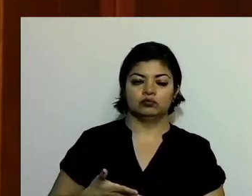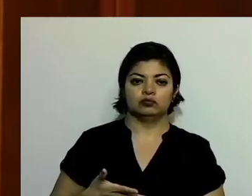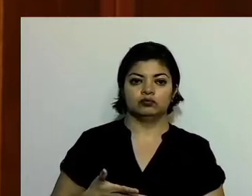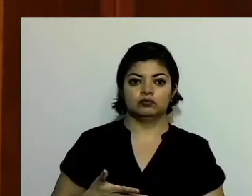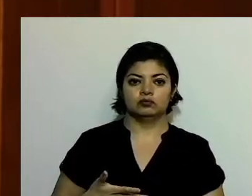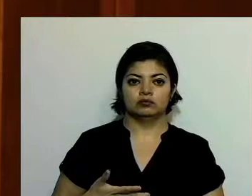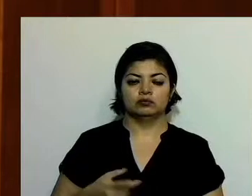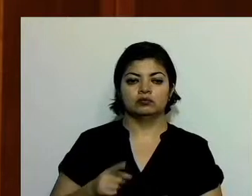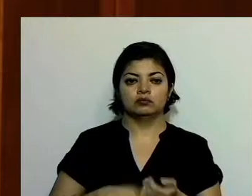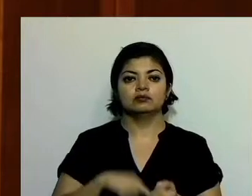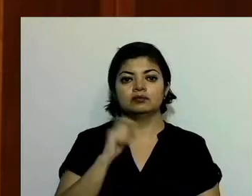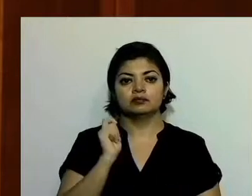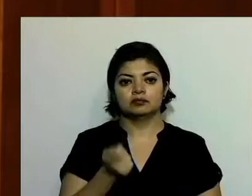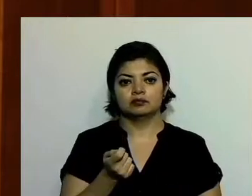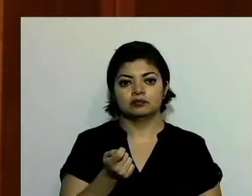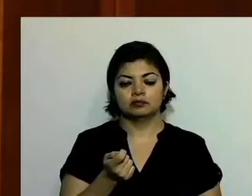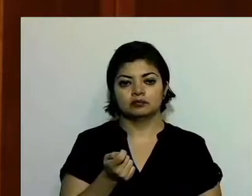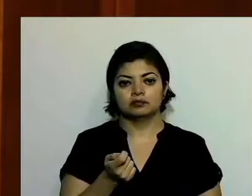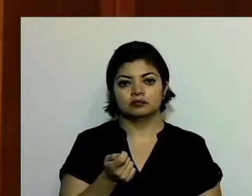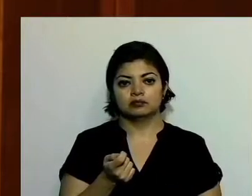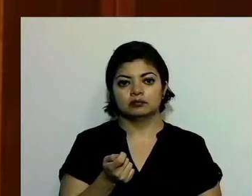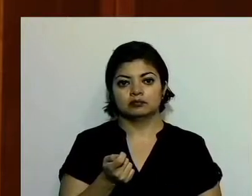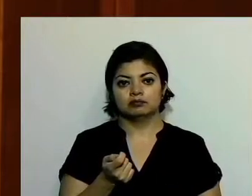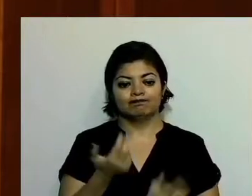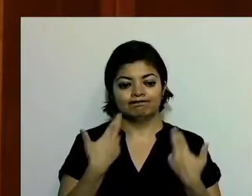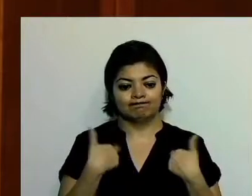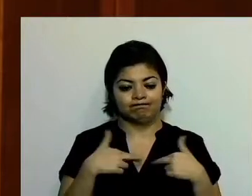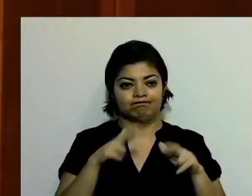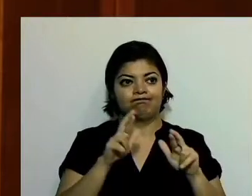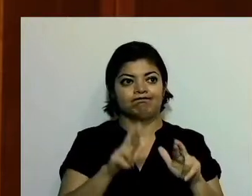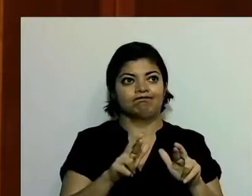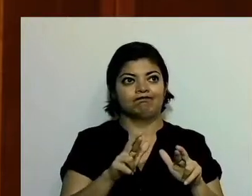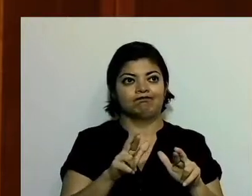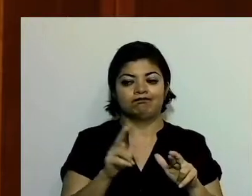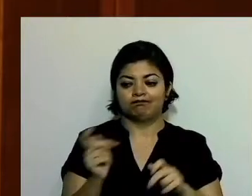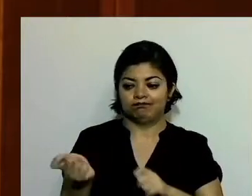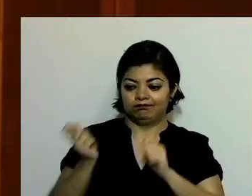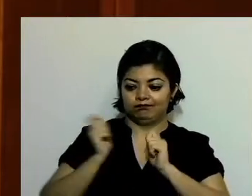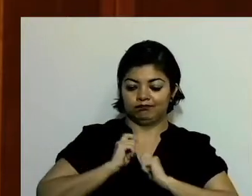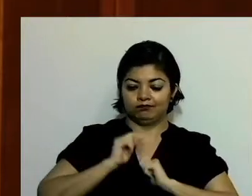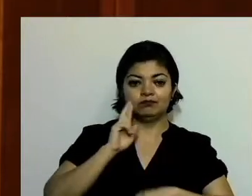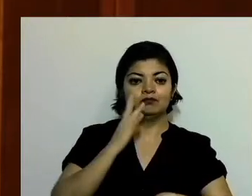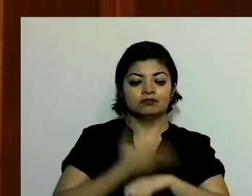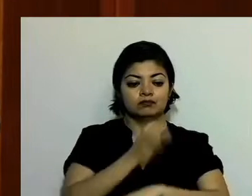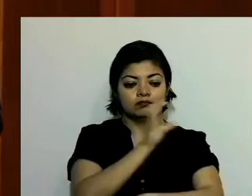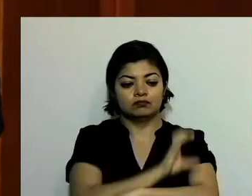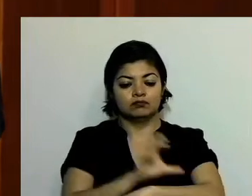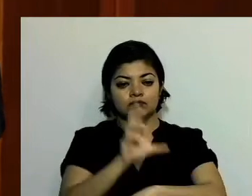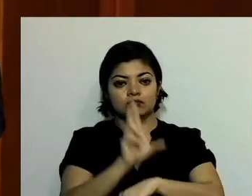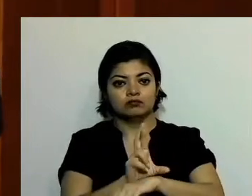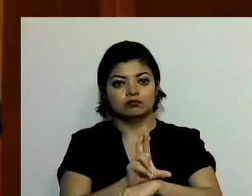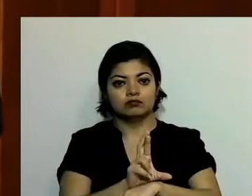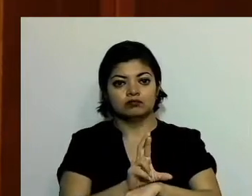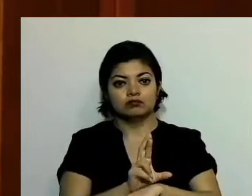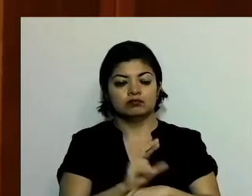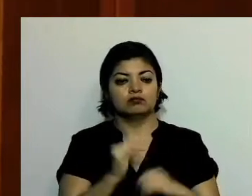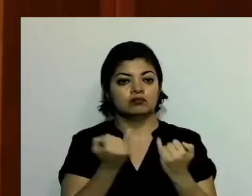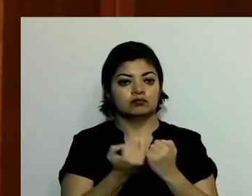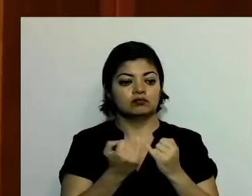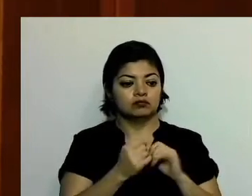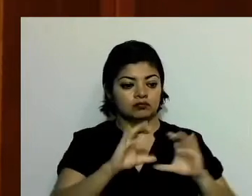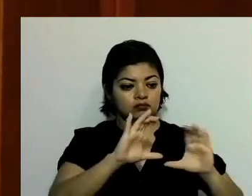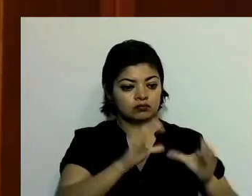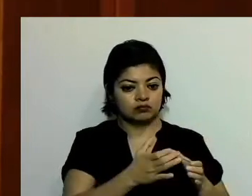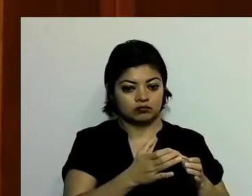representar en esta responsabilidad de la coordinación y de la Junta de Coordinación